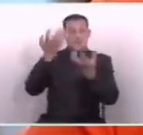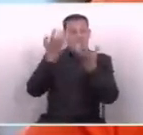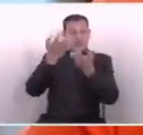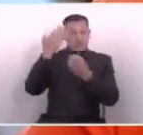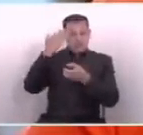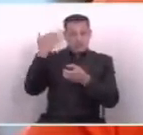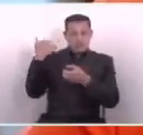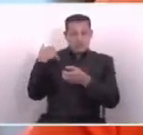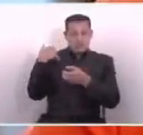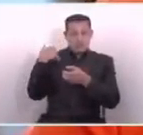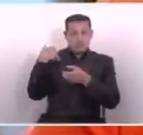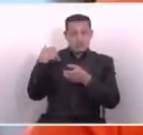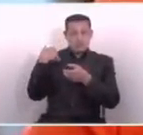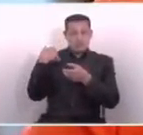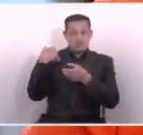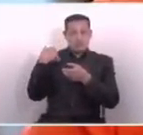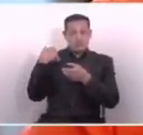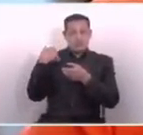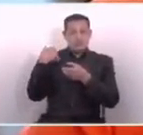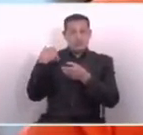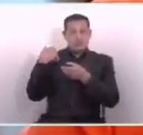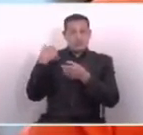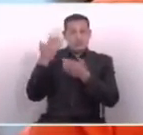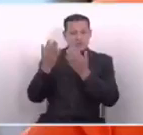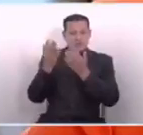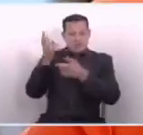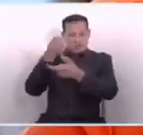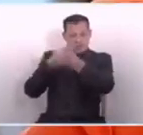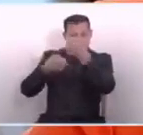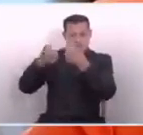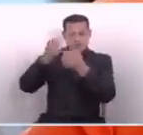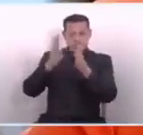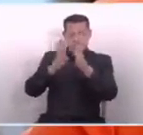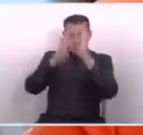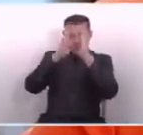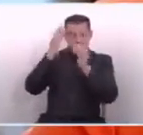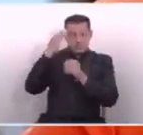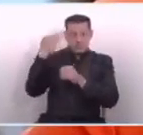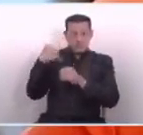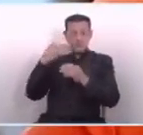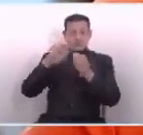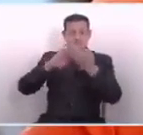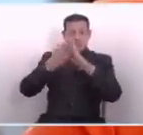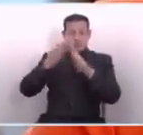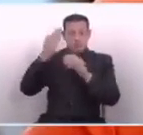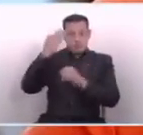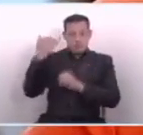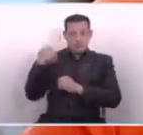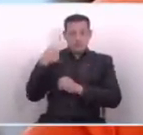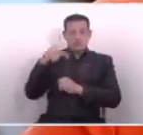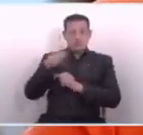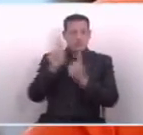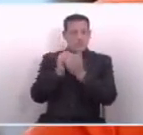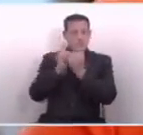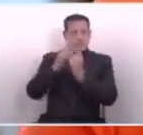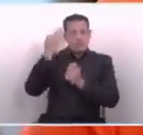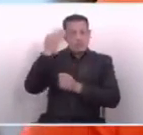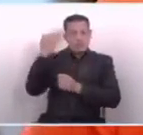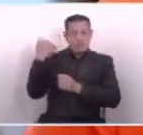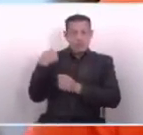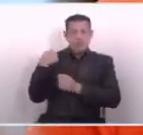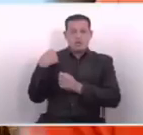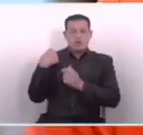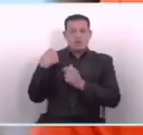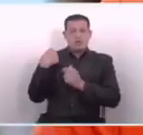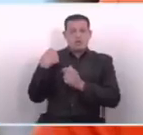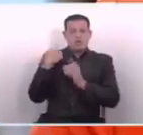ustedes, en especial las usulutecas, sí han recibido atención en Ciudad Mujer. Conozco de muchas mujeres que han